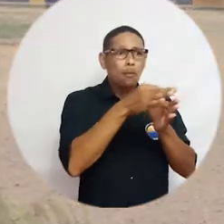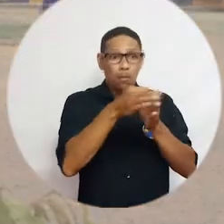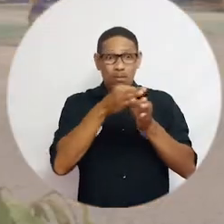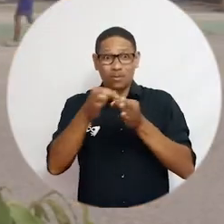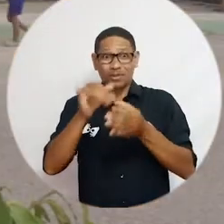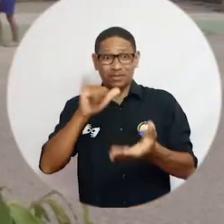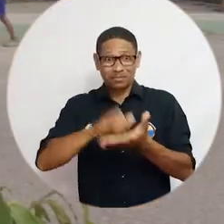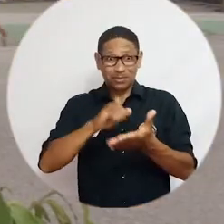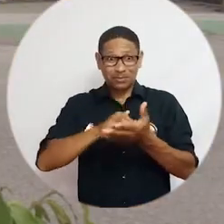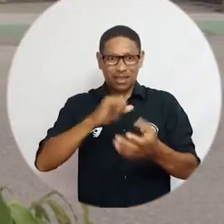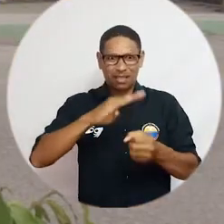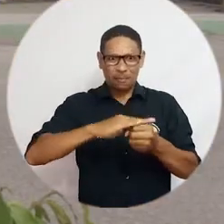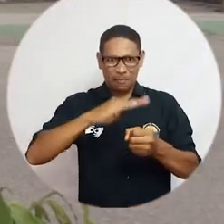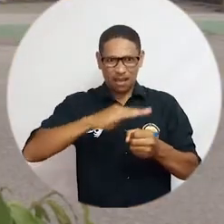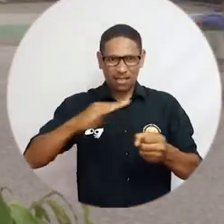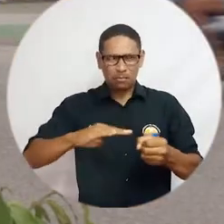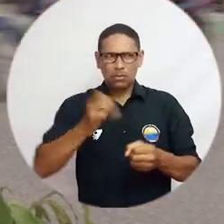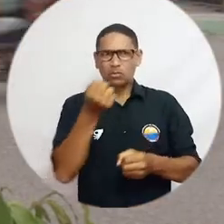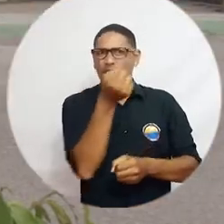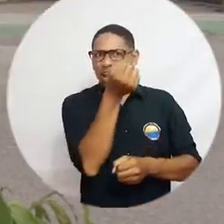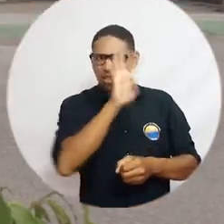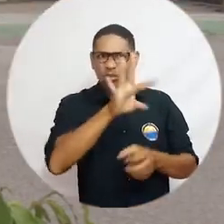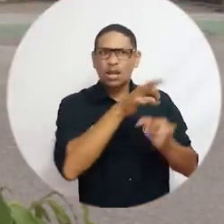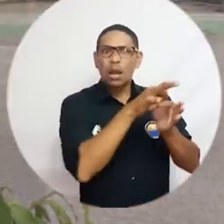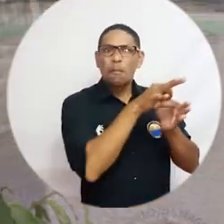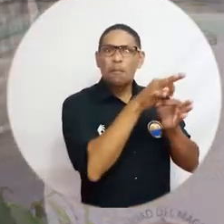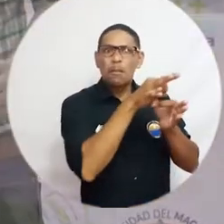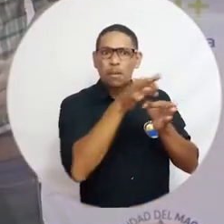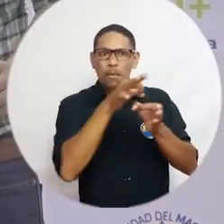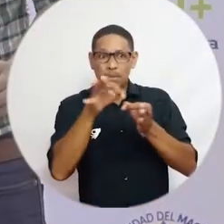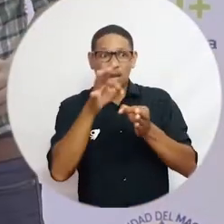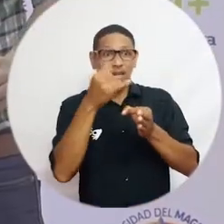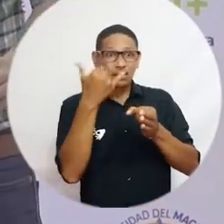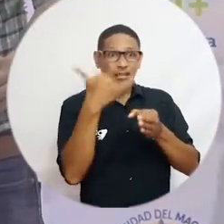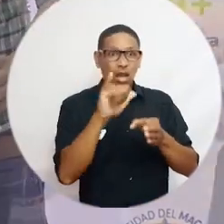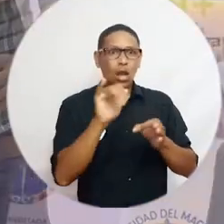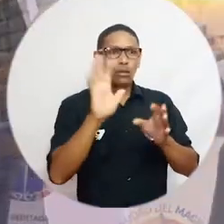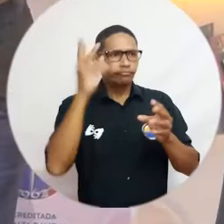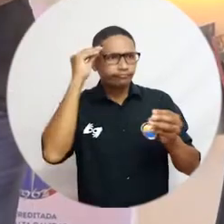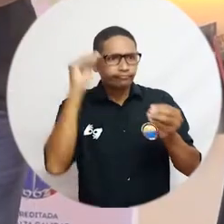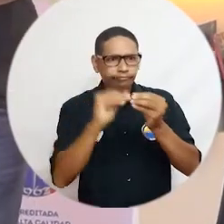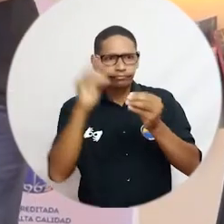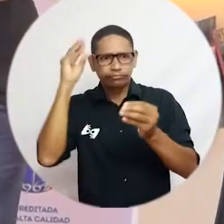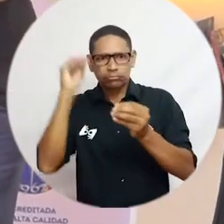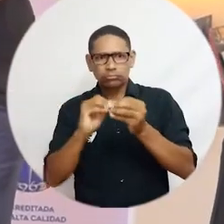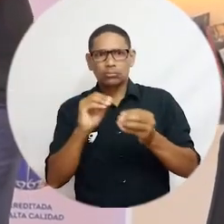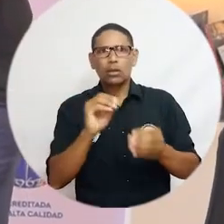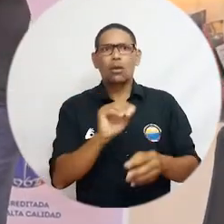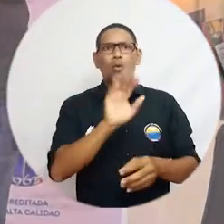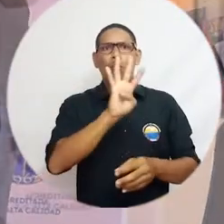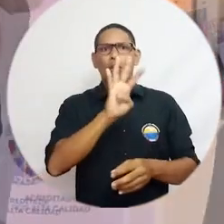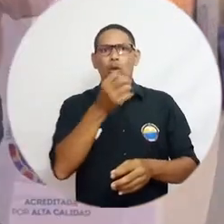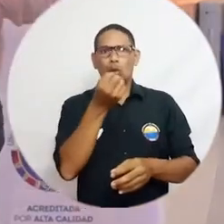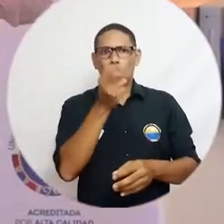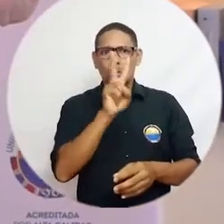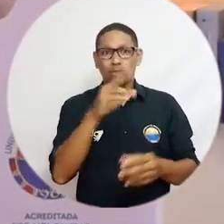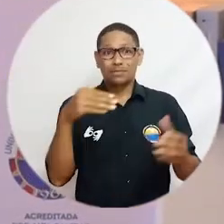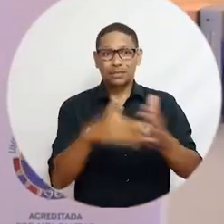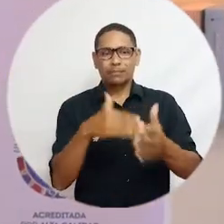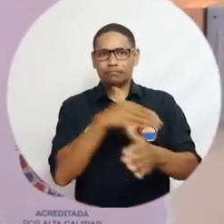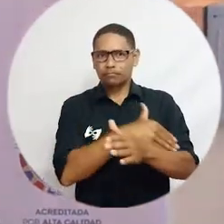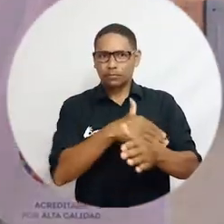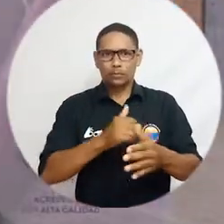municipios del departamento, alrededor de 14 municipios que han confirmado con la suscripción de convenios alrededor de 412